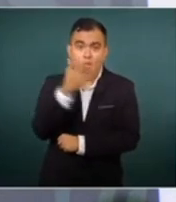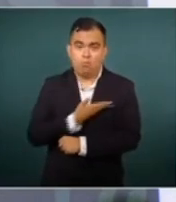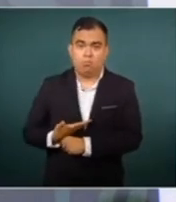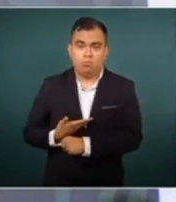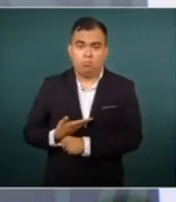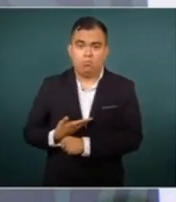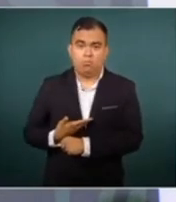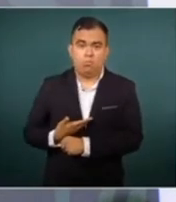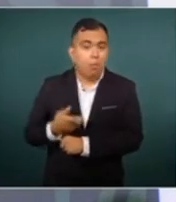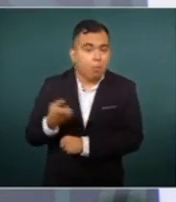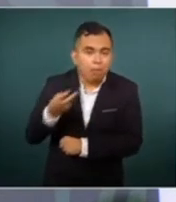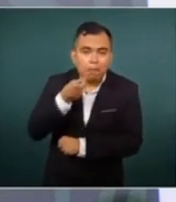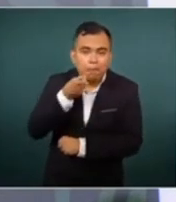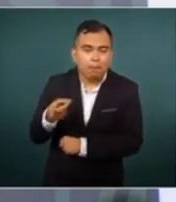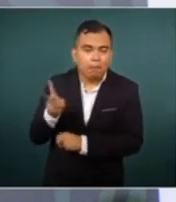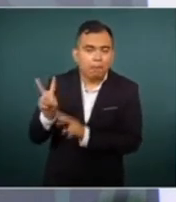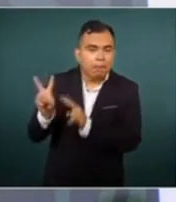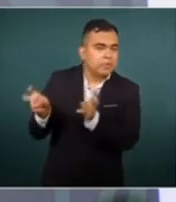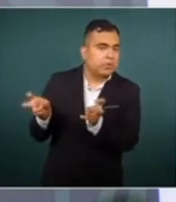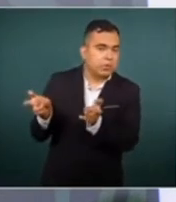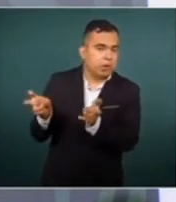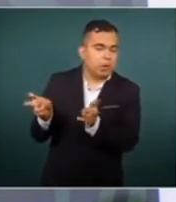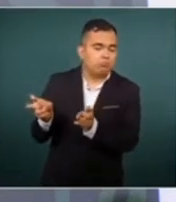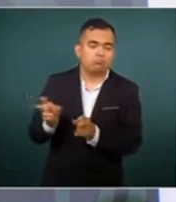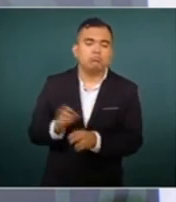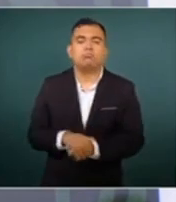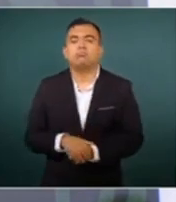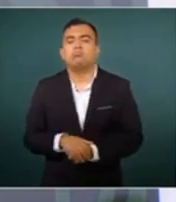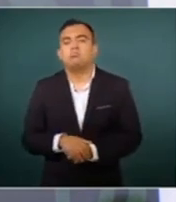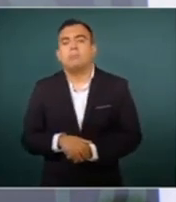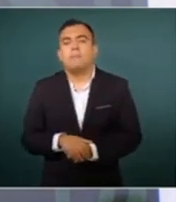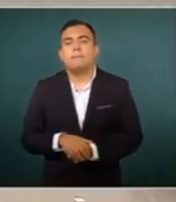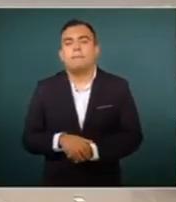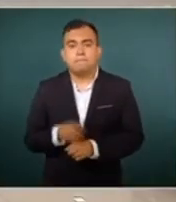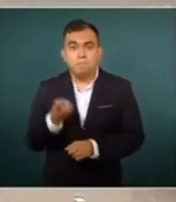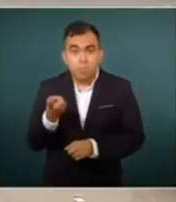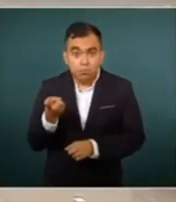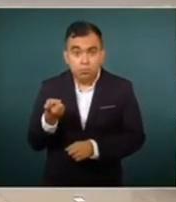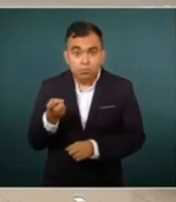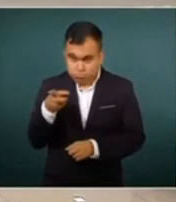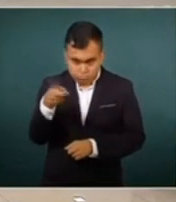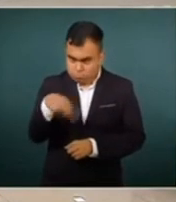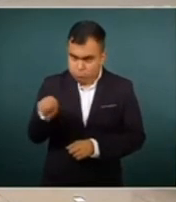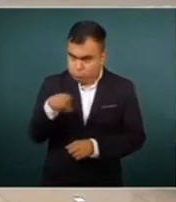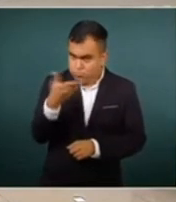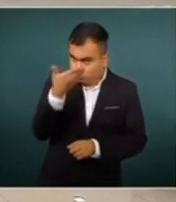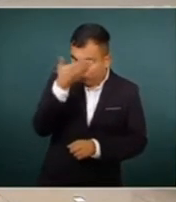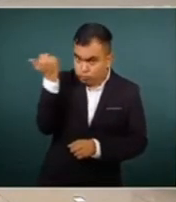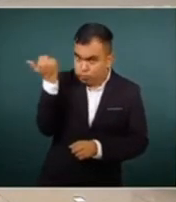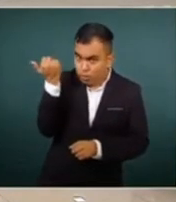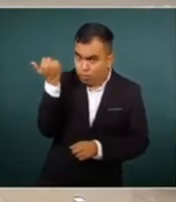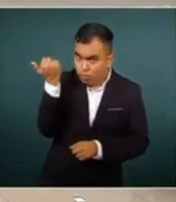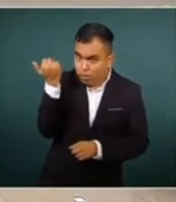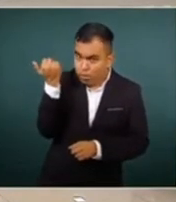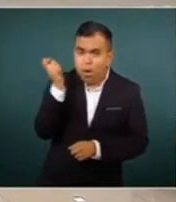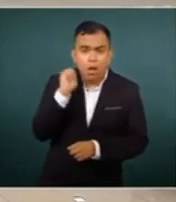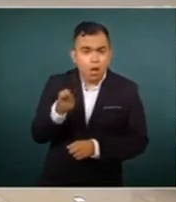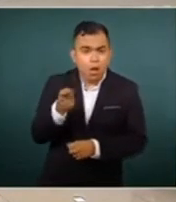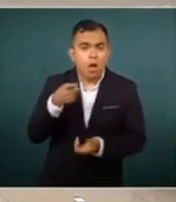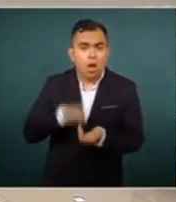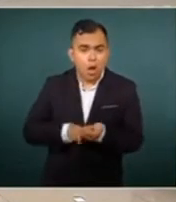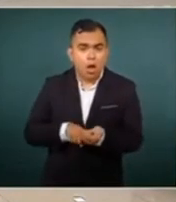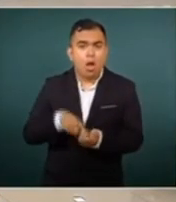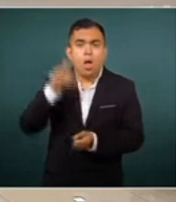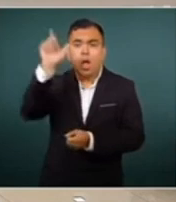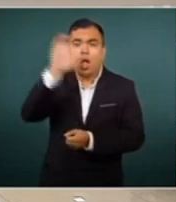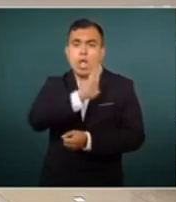cita. ¿Qué acaso no se han enterado que está por llegar extraditado de